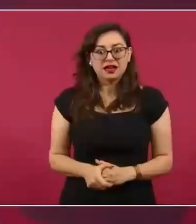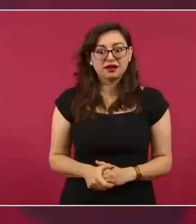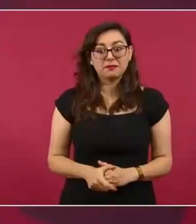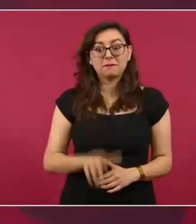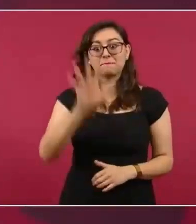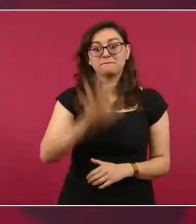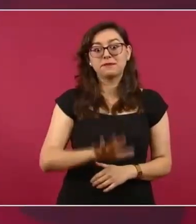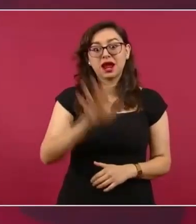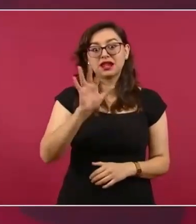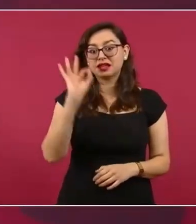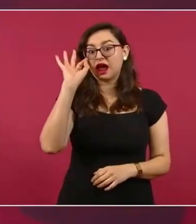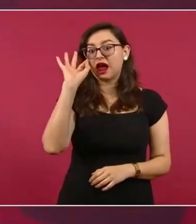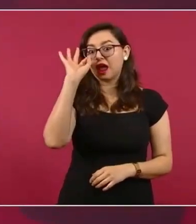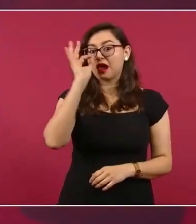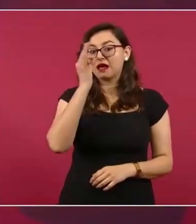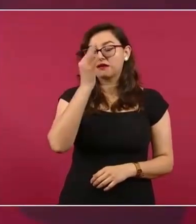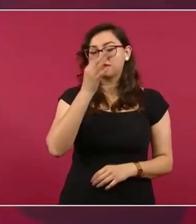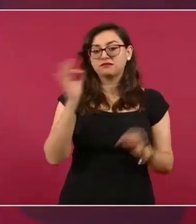al avisper,